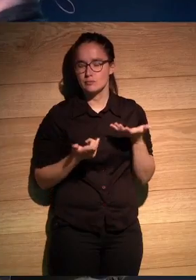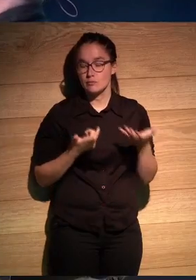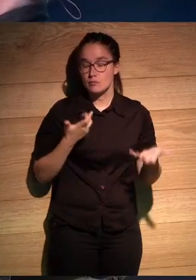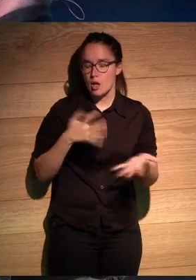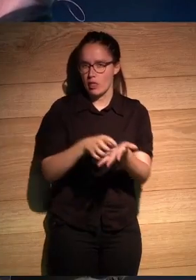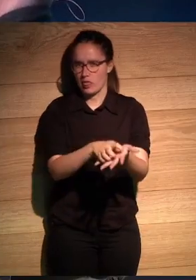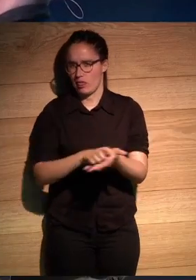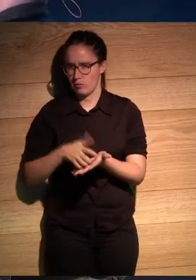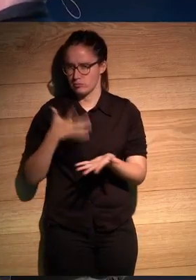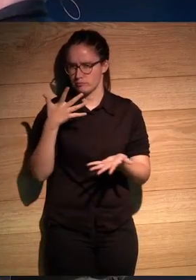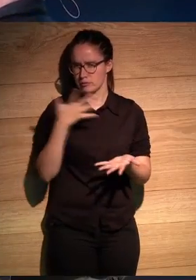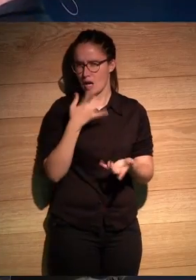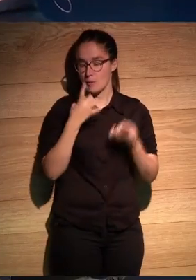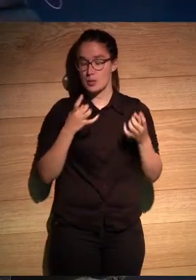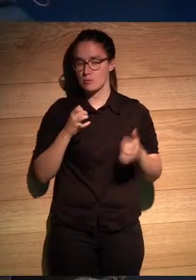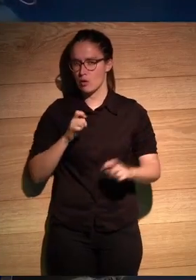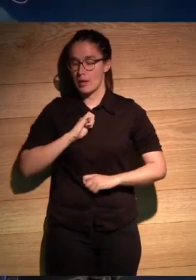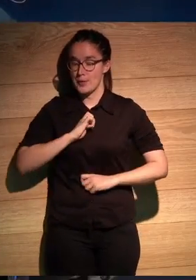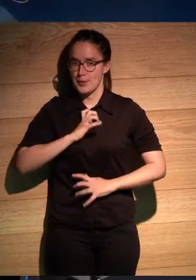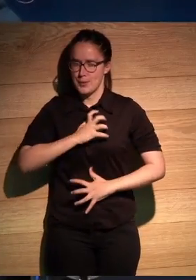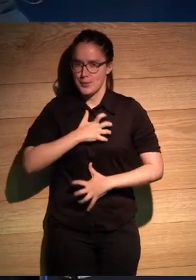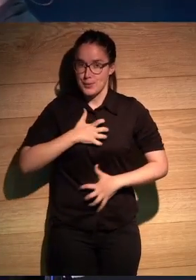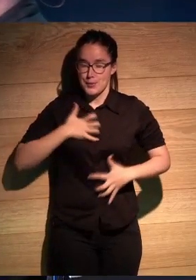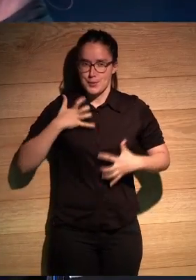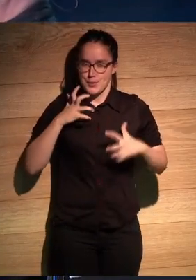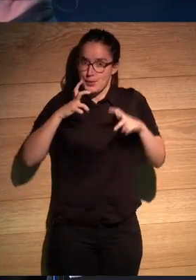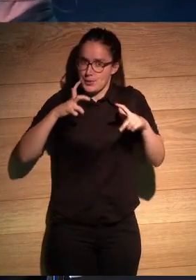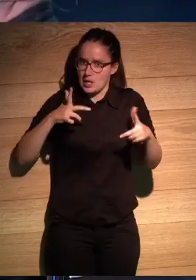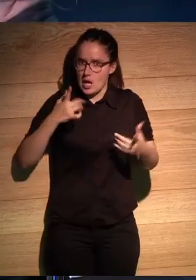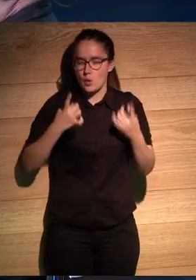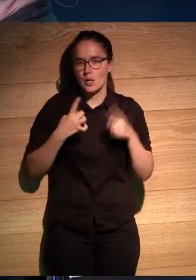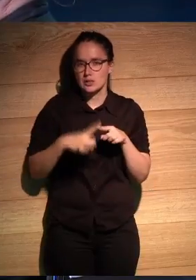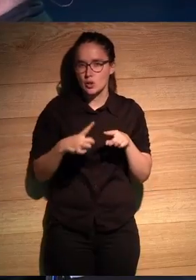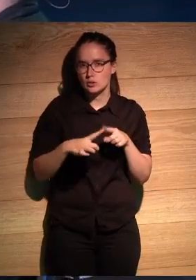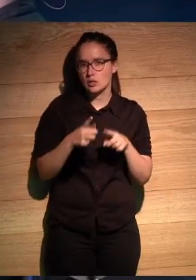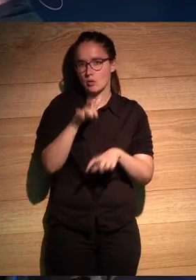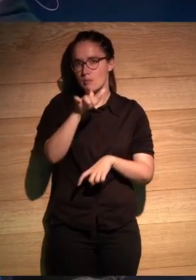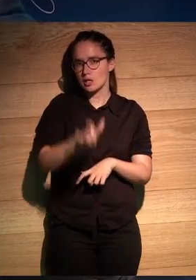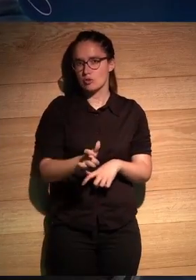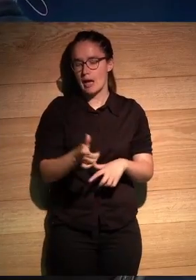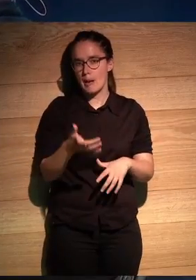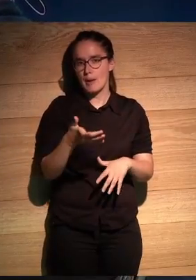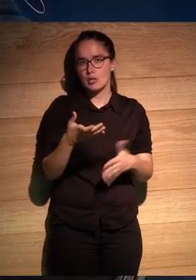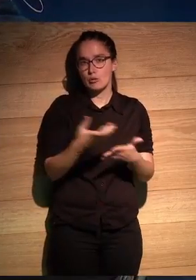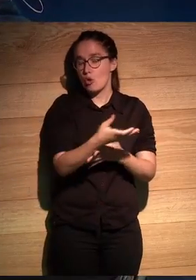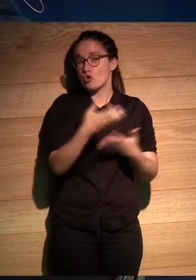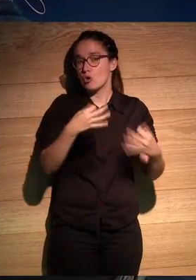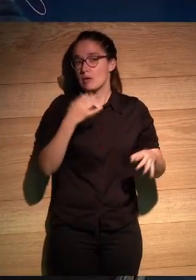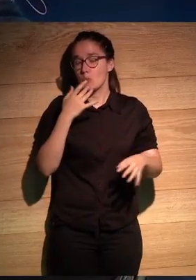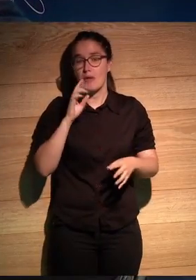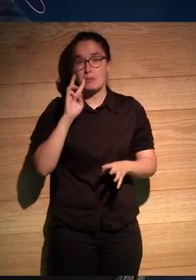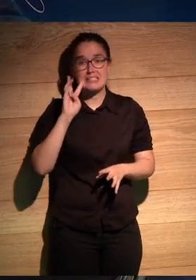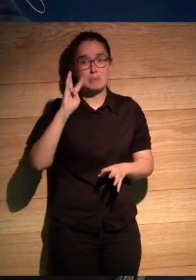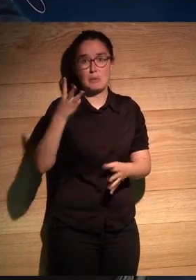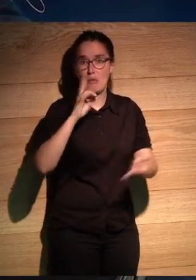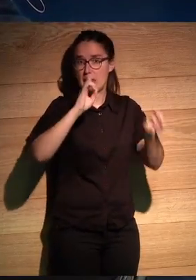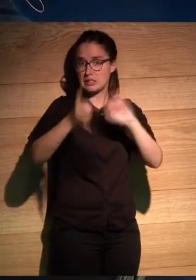desconcertante y además a veces un poco enervante tenía cosas era una persona que le parecía perfectamente normal llamarte a las 3